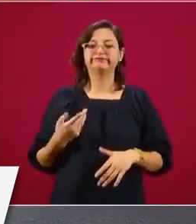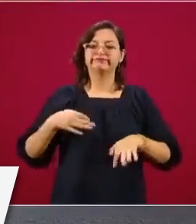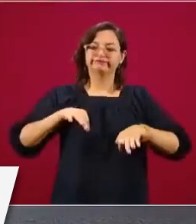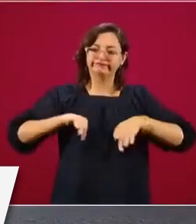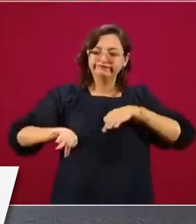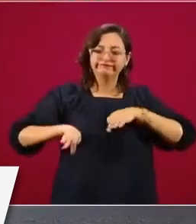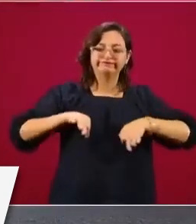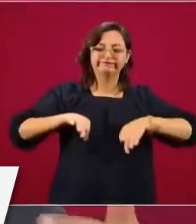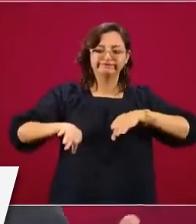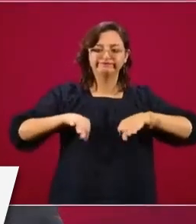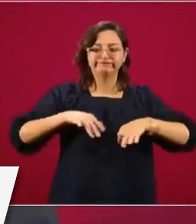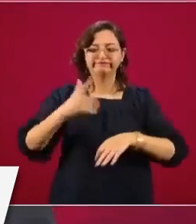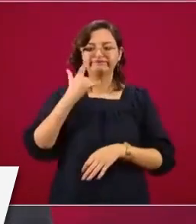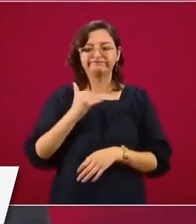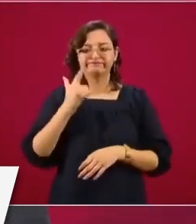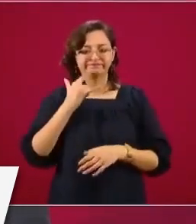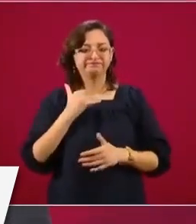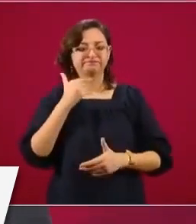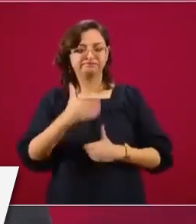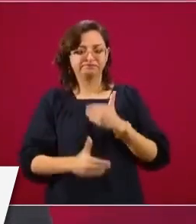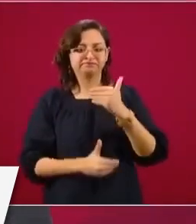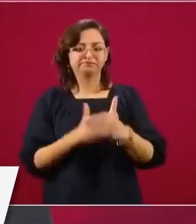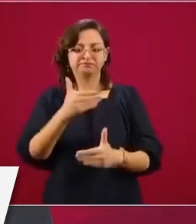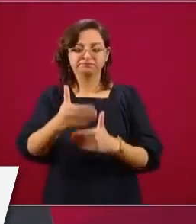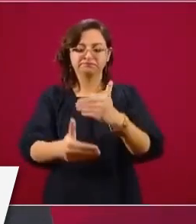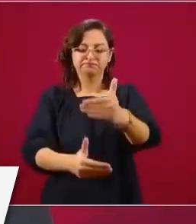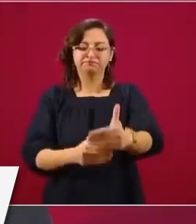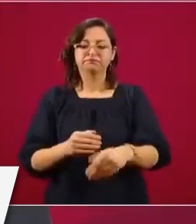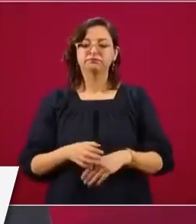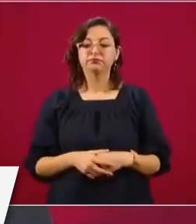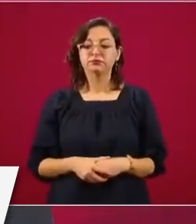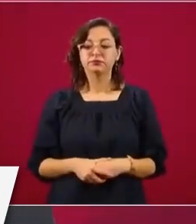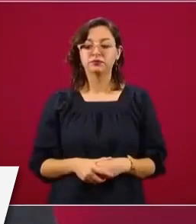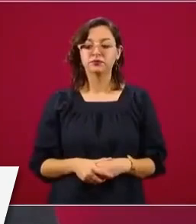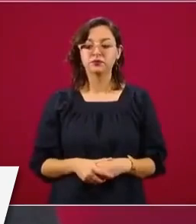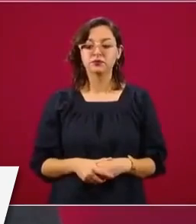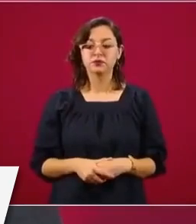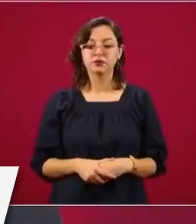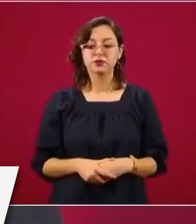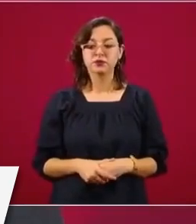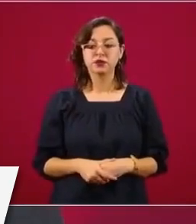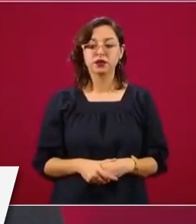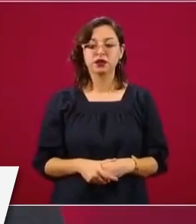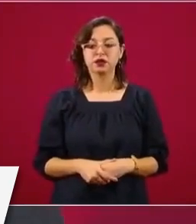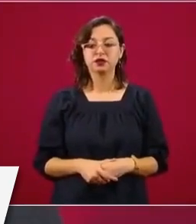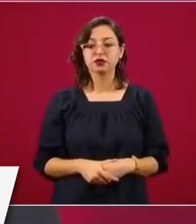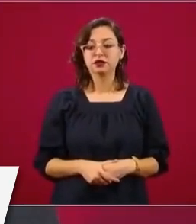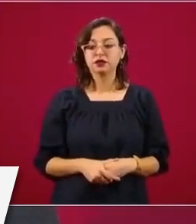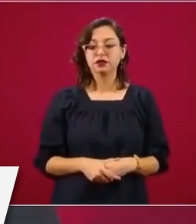en eso, se está avanzando. Ya llevamos